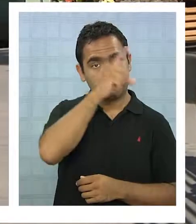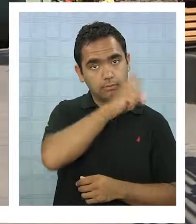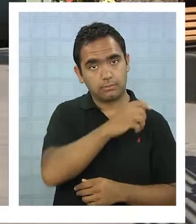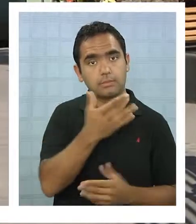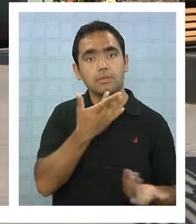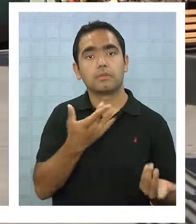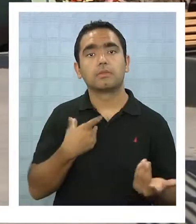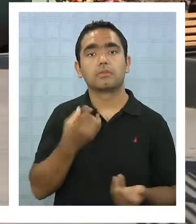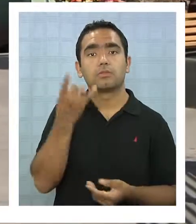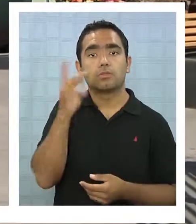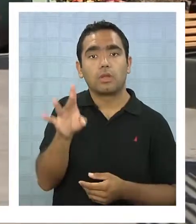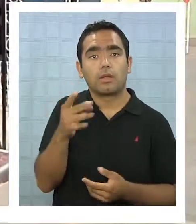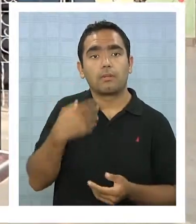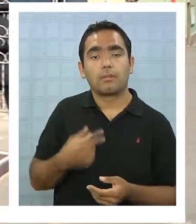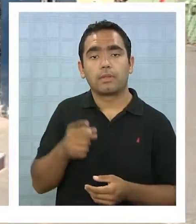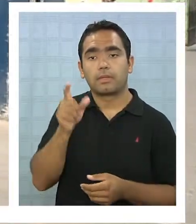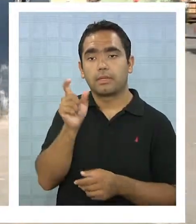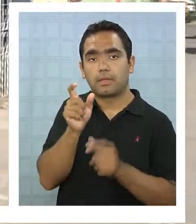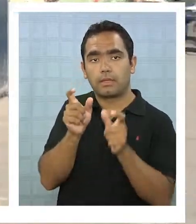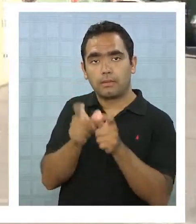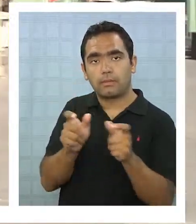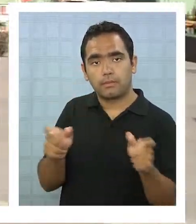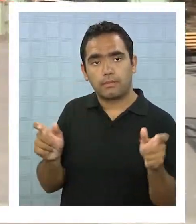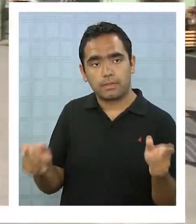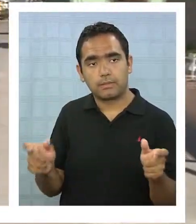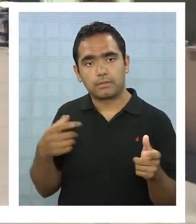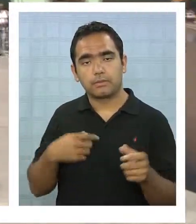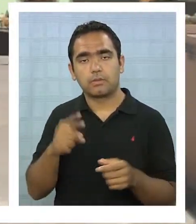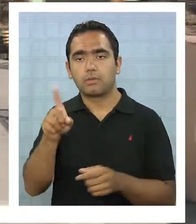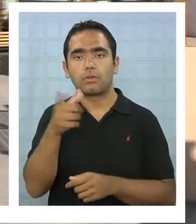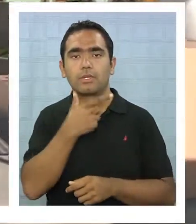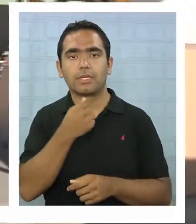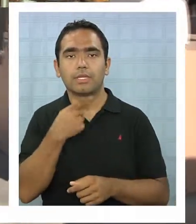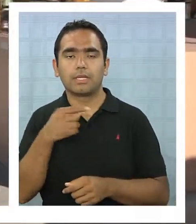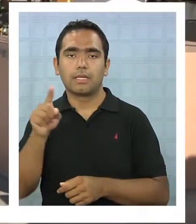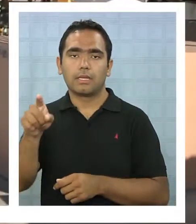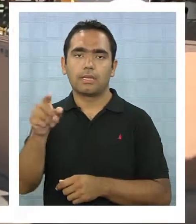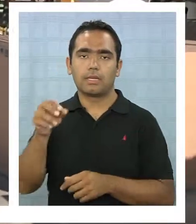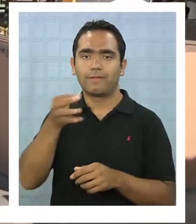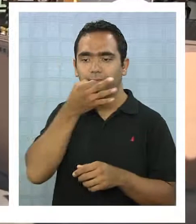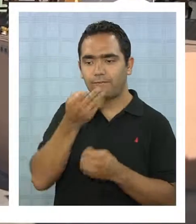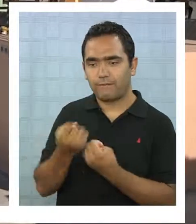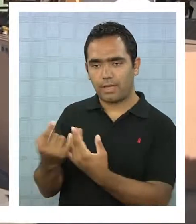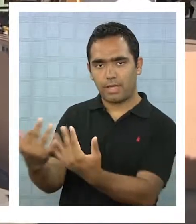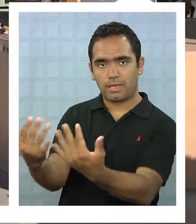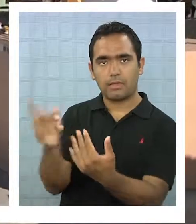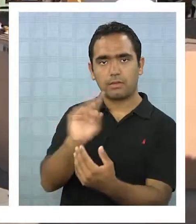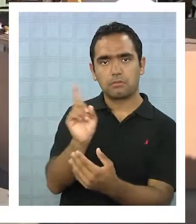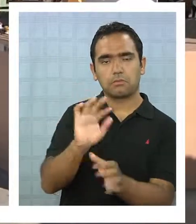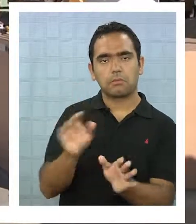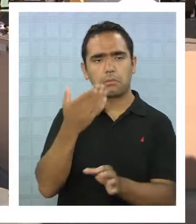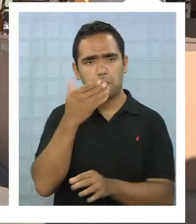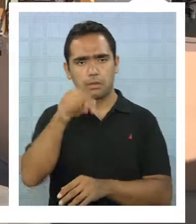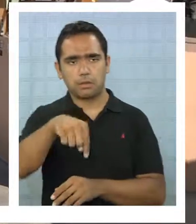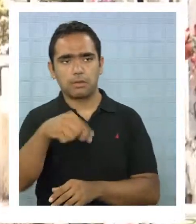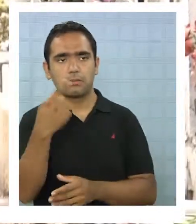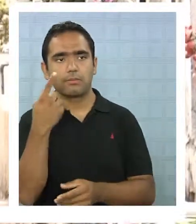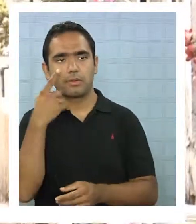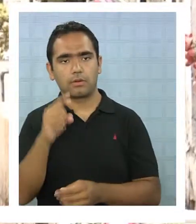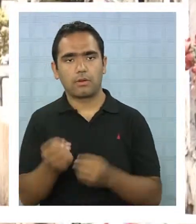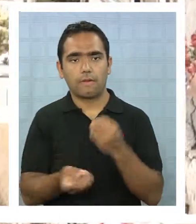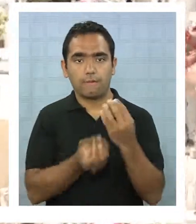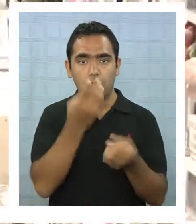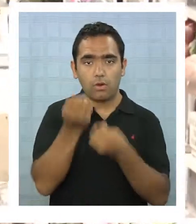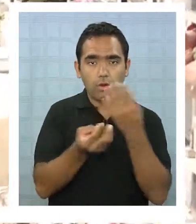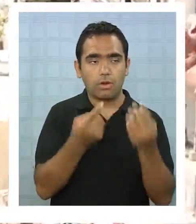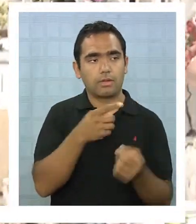solamente para los deudos que no quieran usar los servicios del Parque del Recuerdo, sino también para los floristas, quienes acusan que en el 1